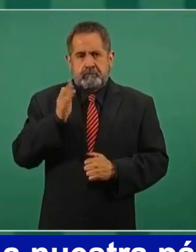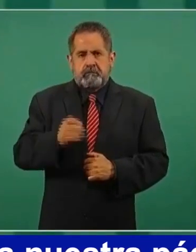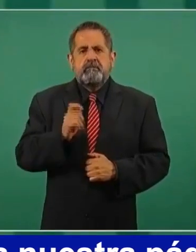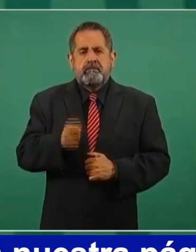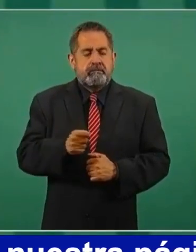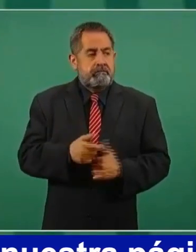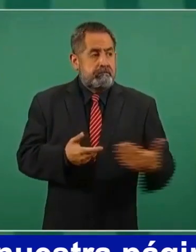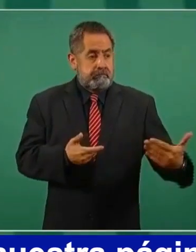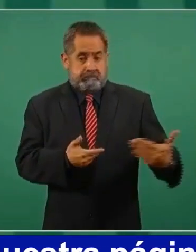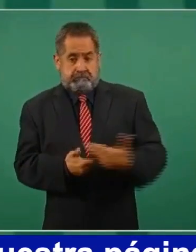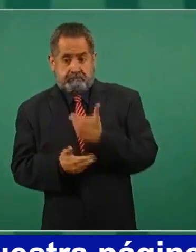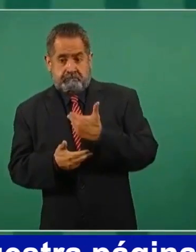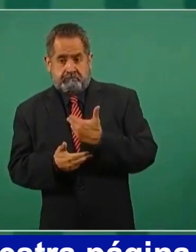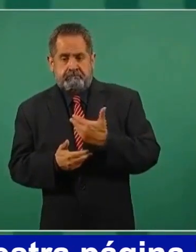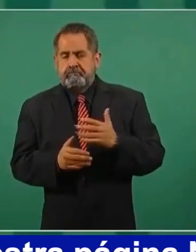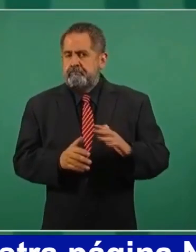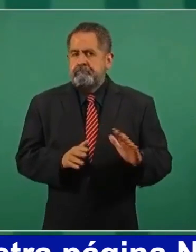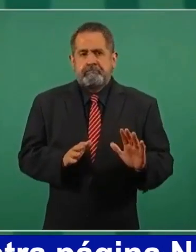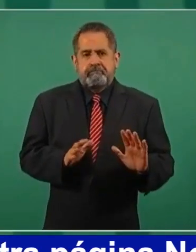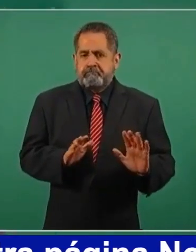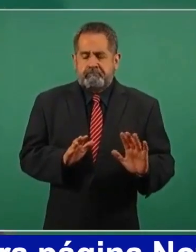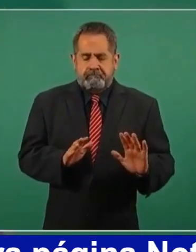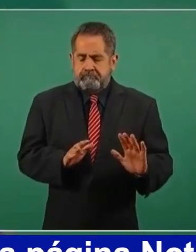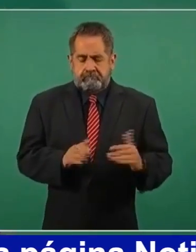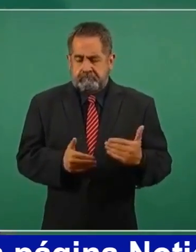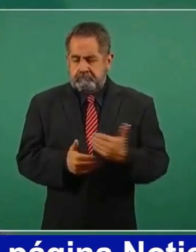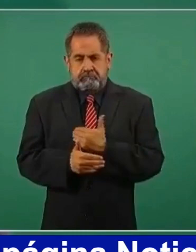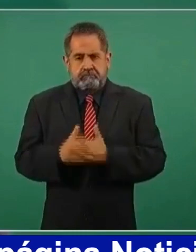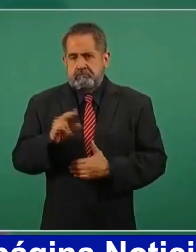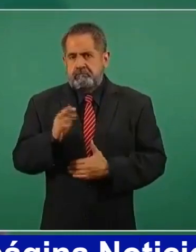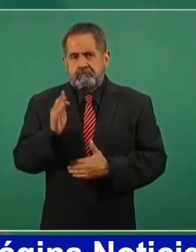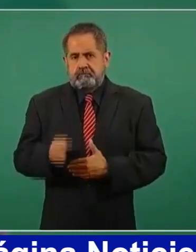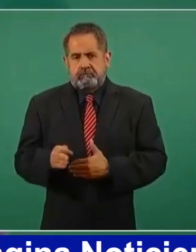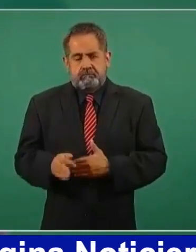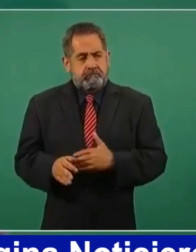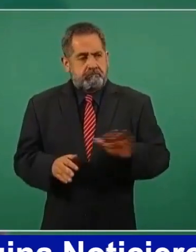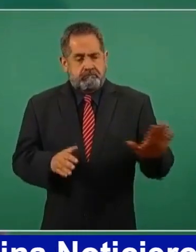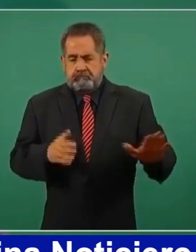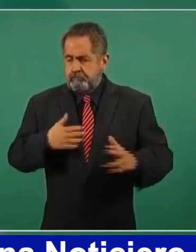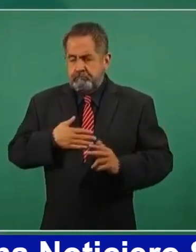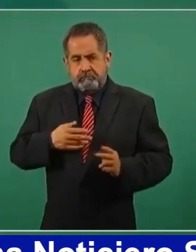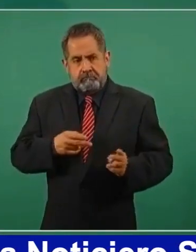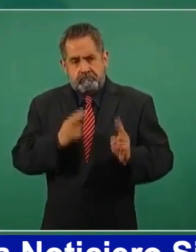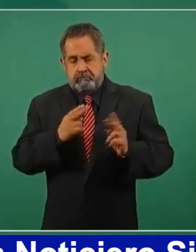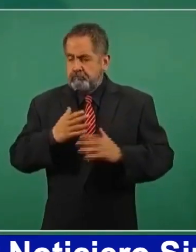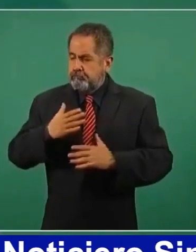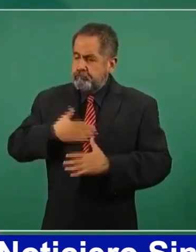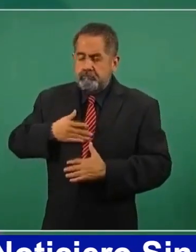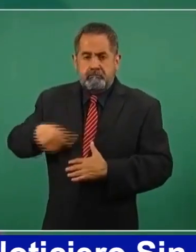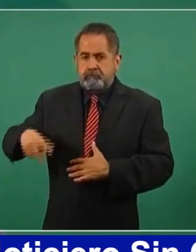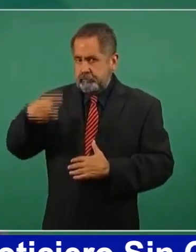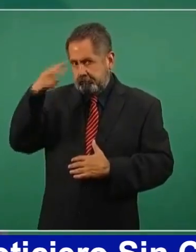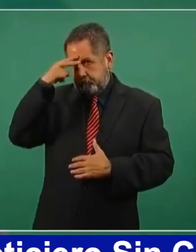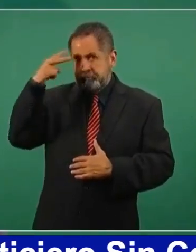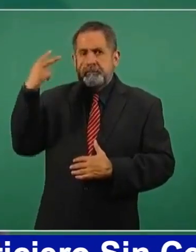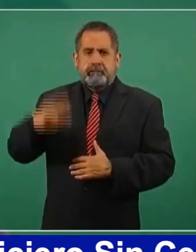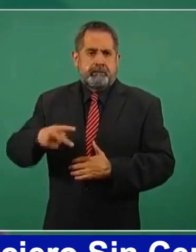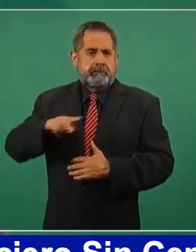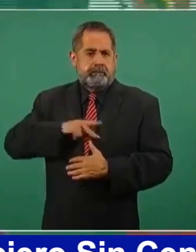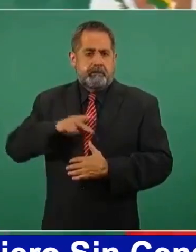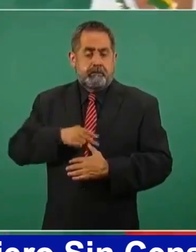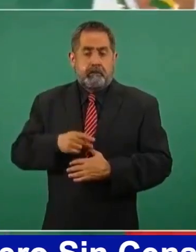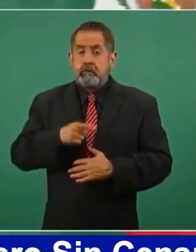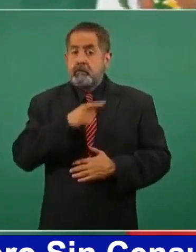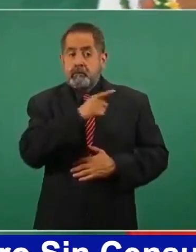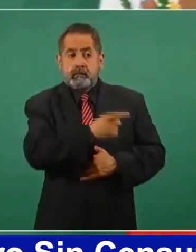en asuntos que corresponden a México él fue